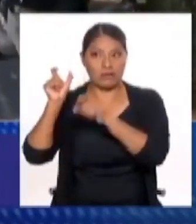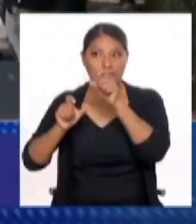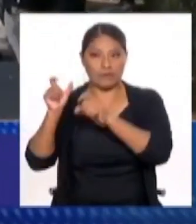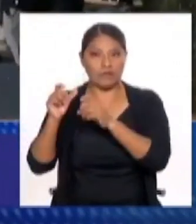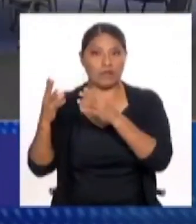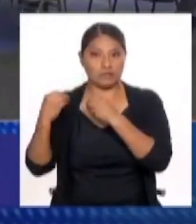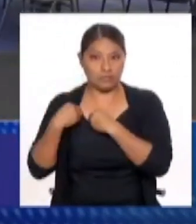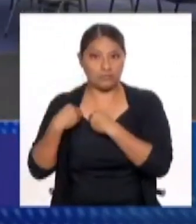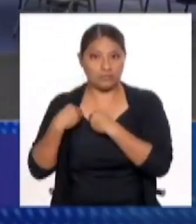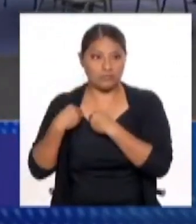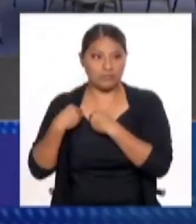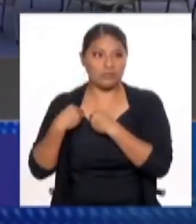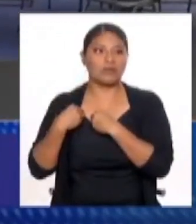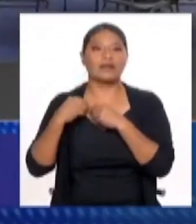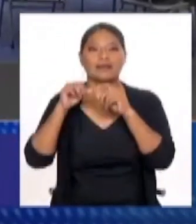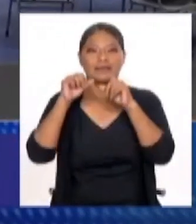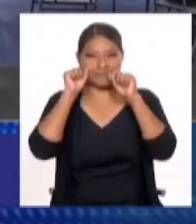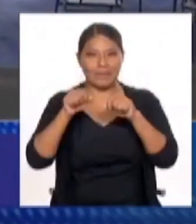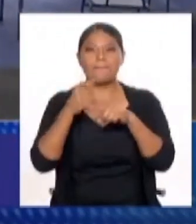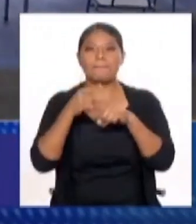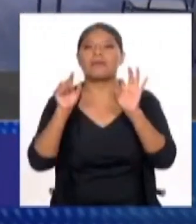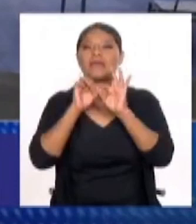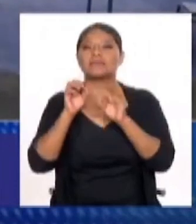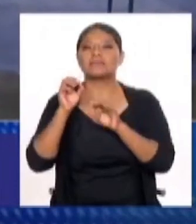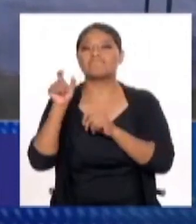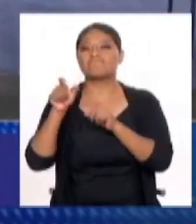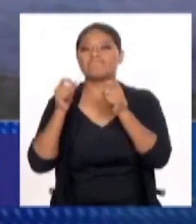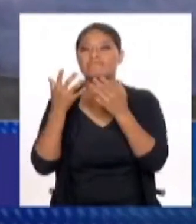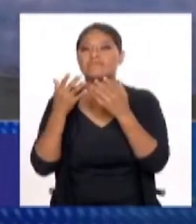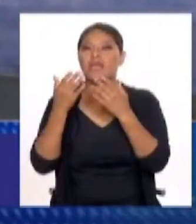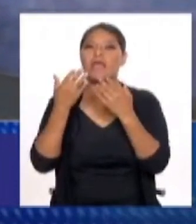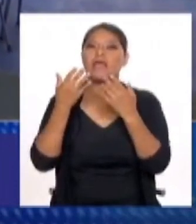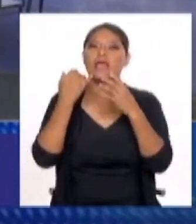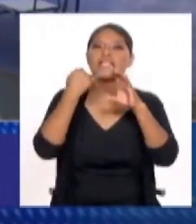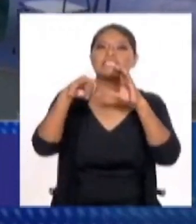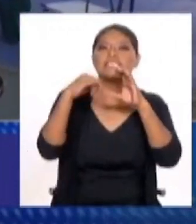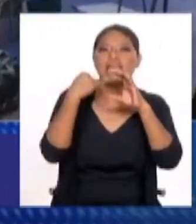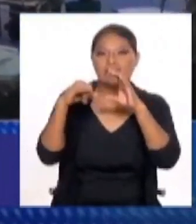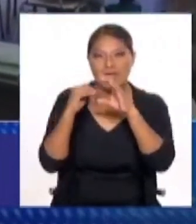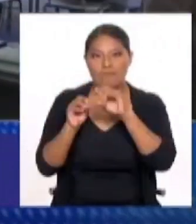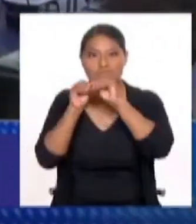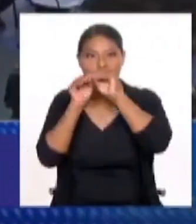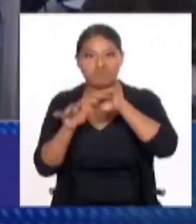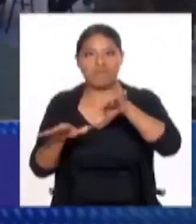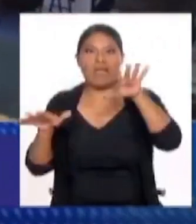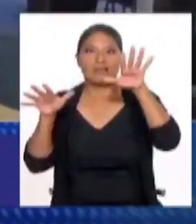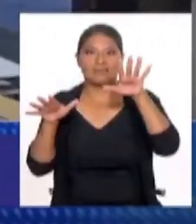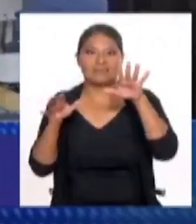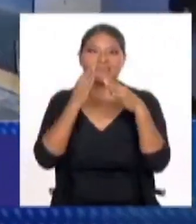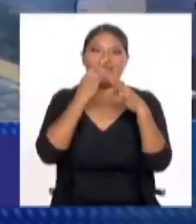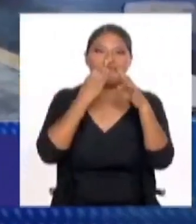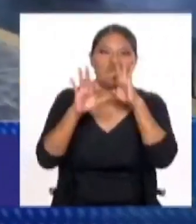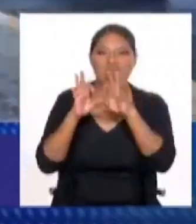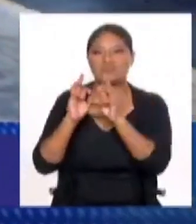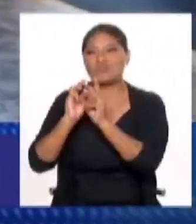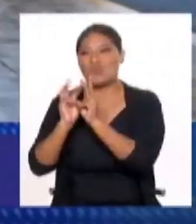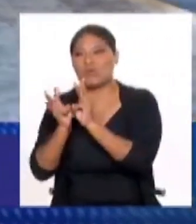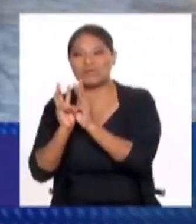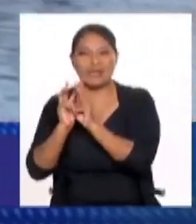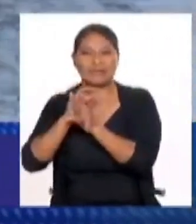Principalmente en espacios de las redes sociales. O sea, esto es un tema que creo que me vale la pena, porque